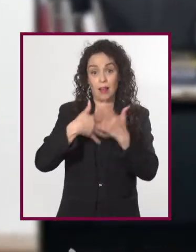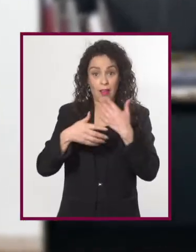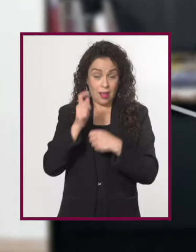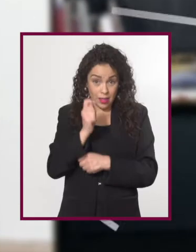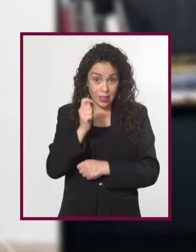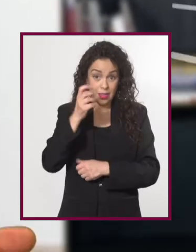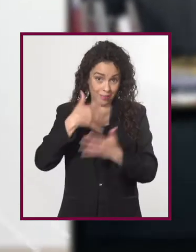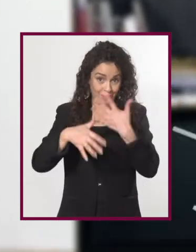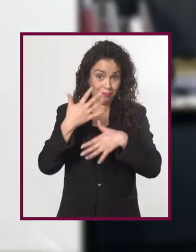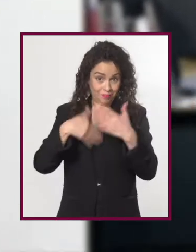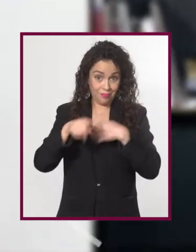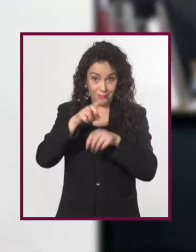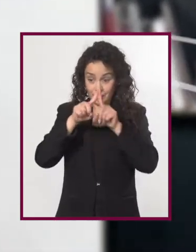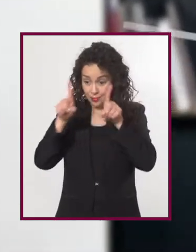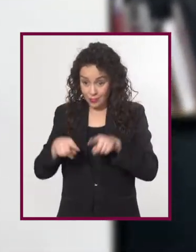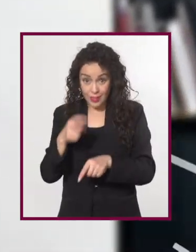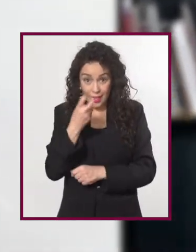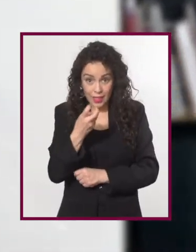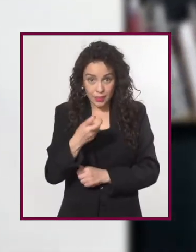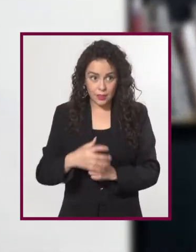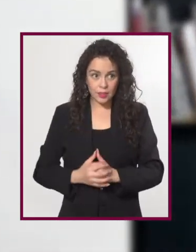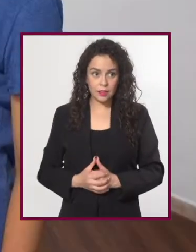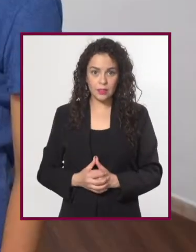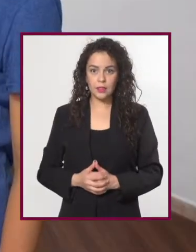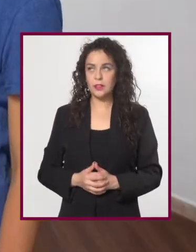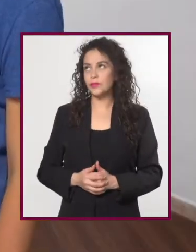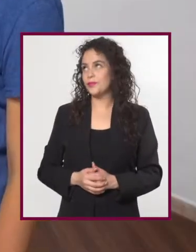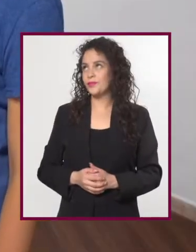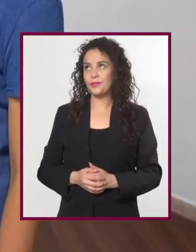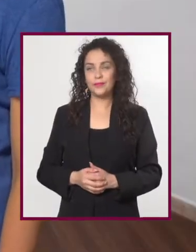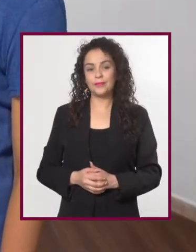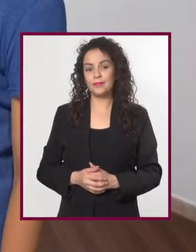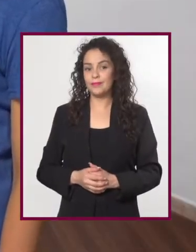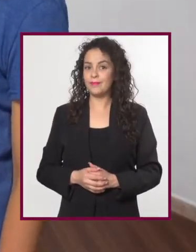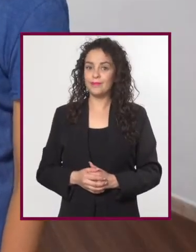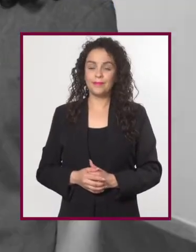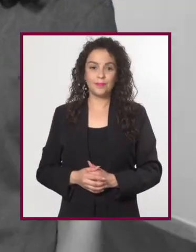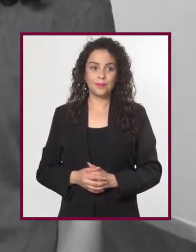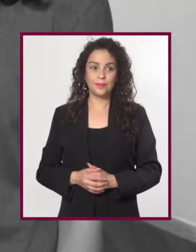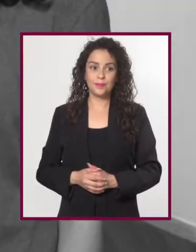ya. Vamos a hablar del recuadro para lengua de señas. Ay, Hugo.